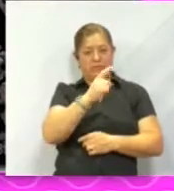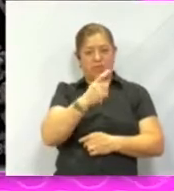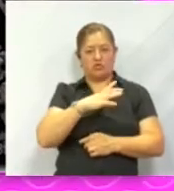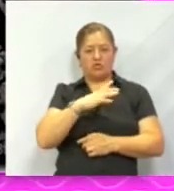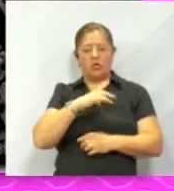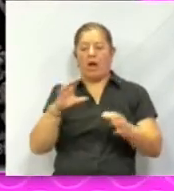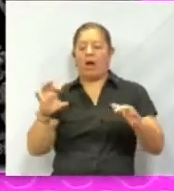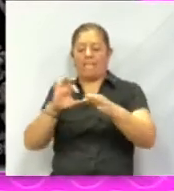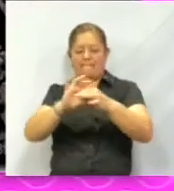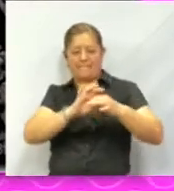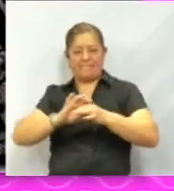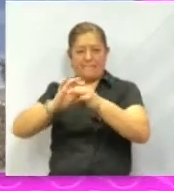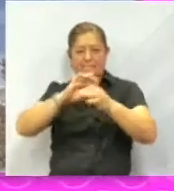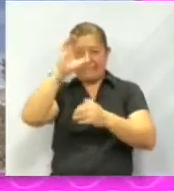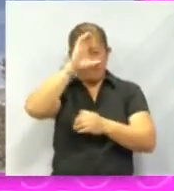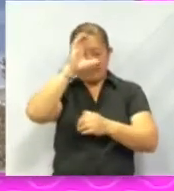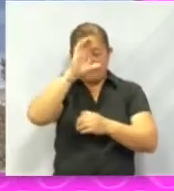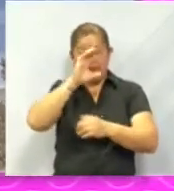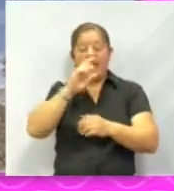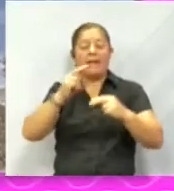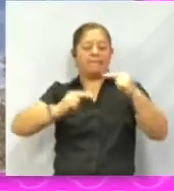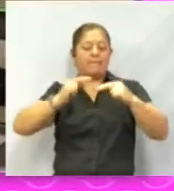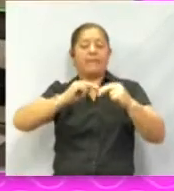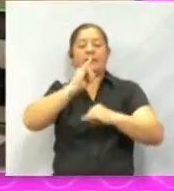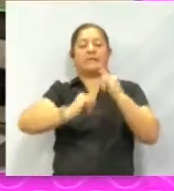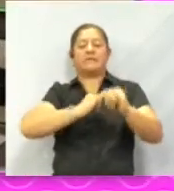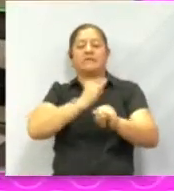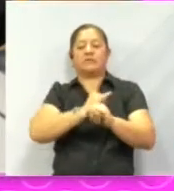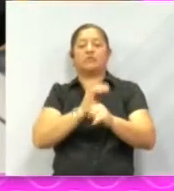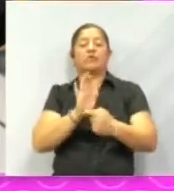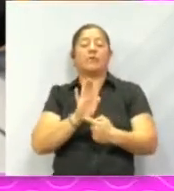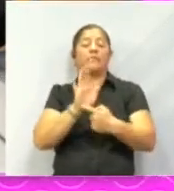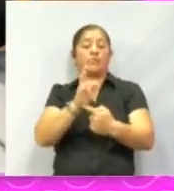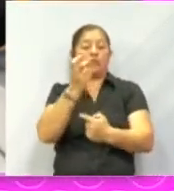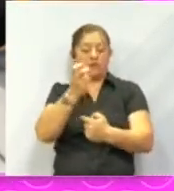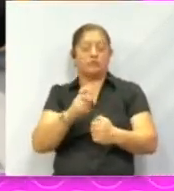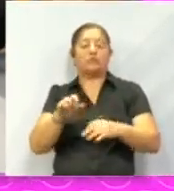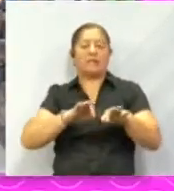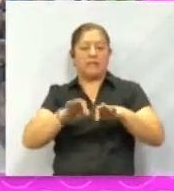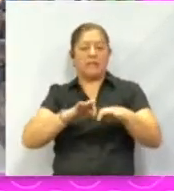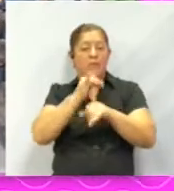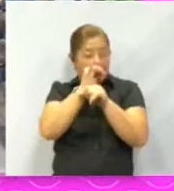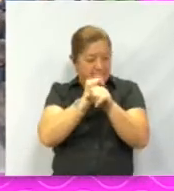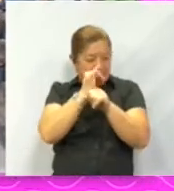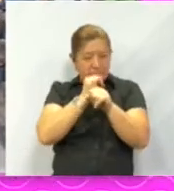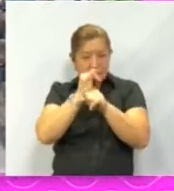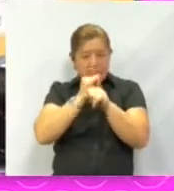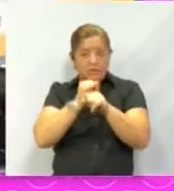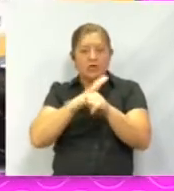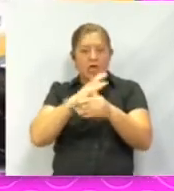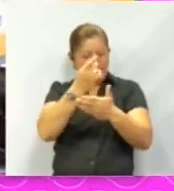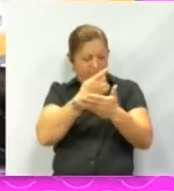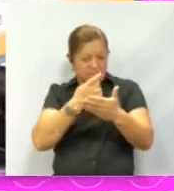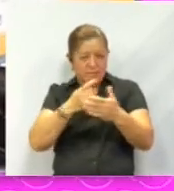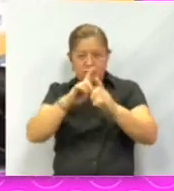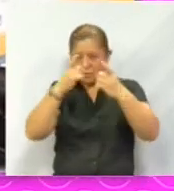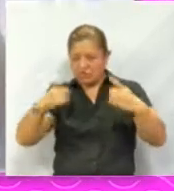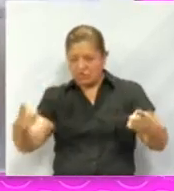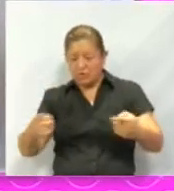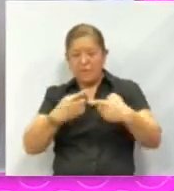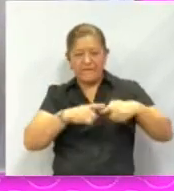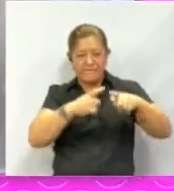colaboración científica a nivel internacional. Muestra de ello es el trabajo de investigación, diseño y desarrollo de